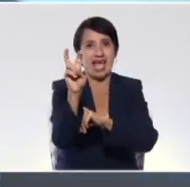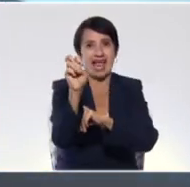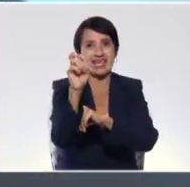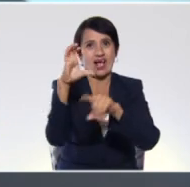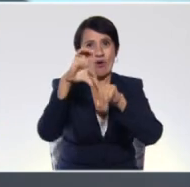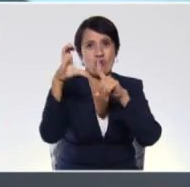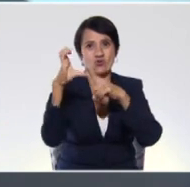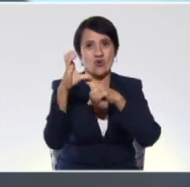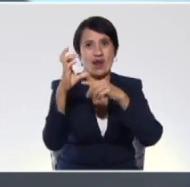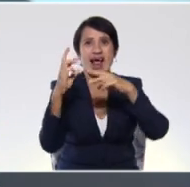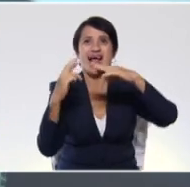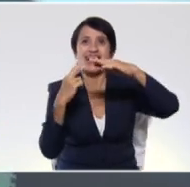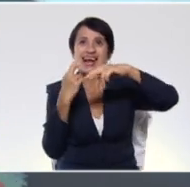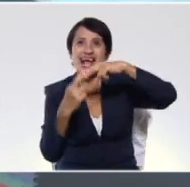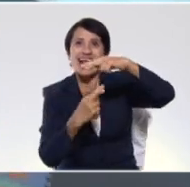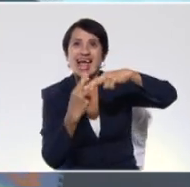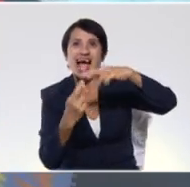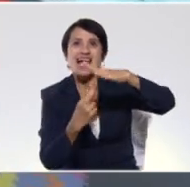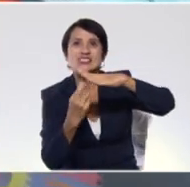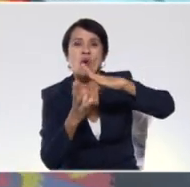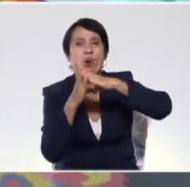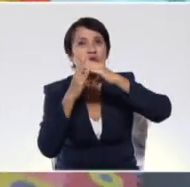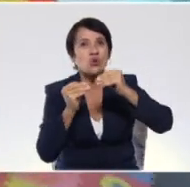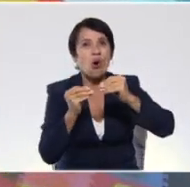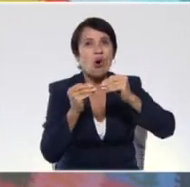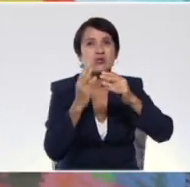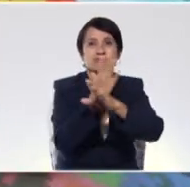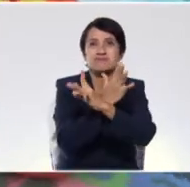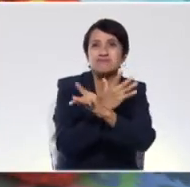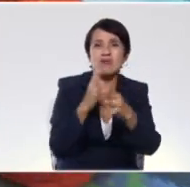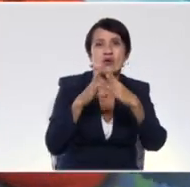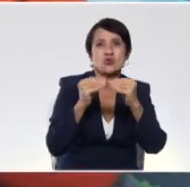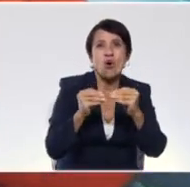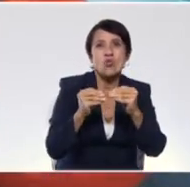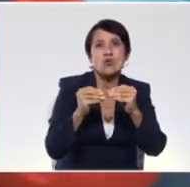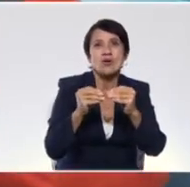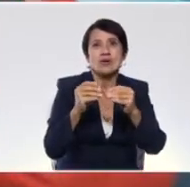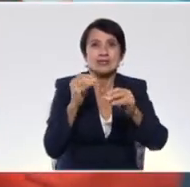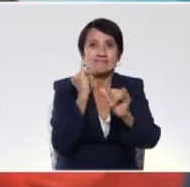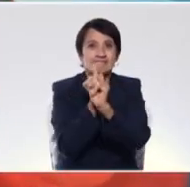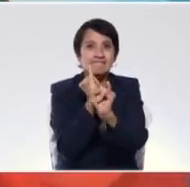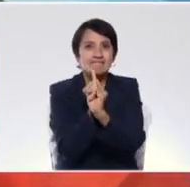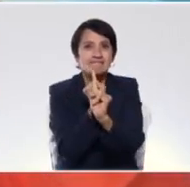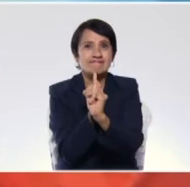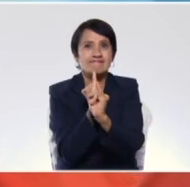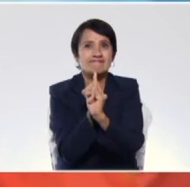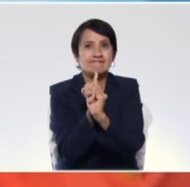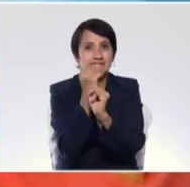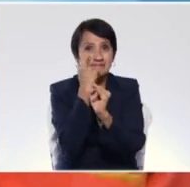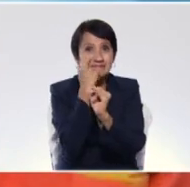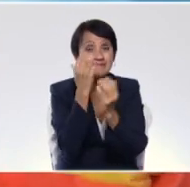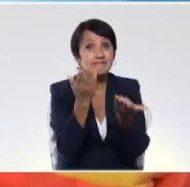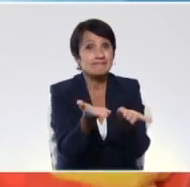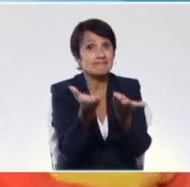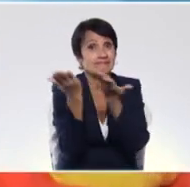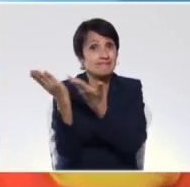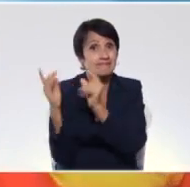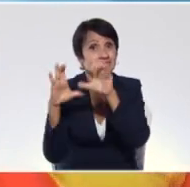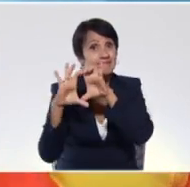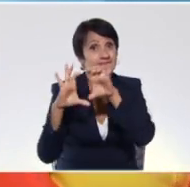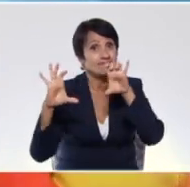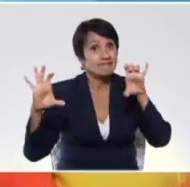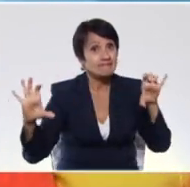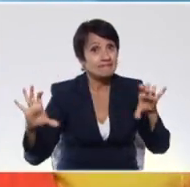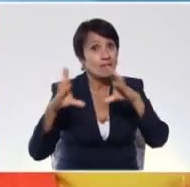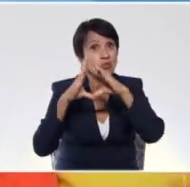cultura y recreación. Y a ustedes en casa, te invitamos a conectarte a través de las redes sociales que ves en nuestra pantalla.